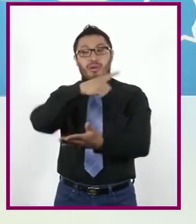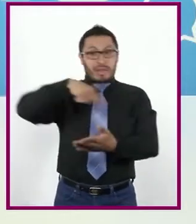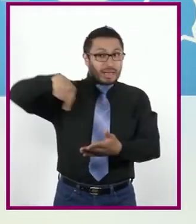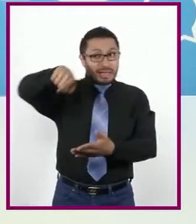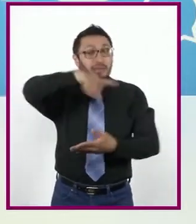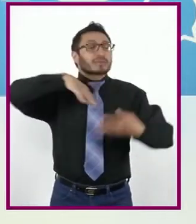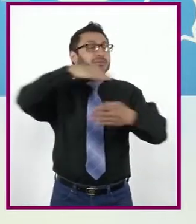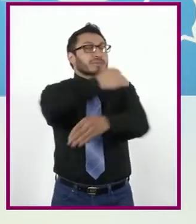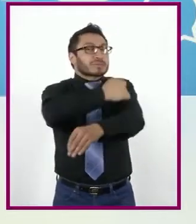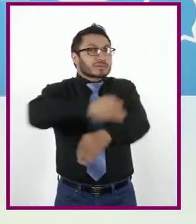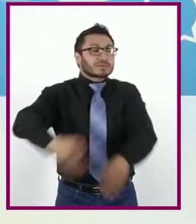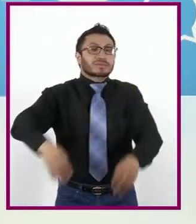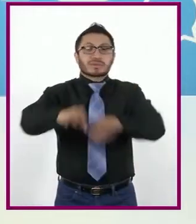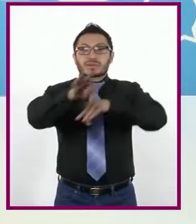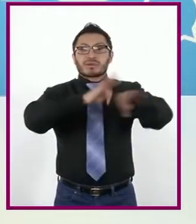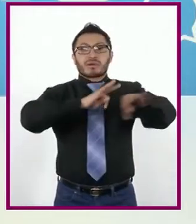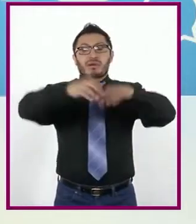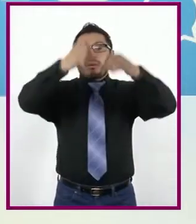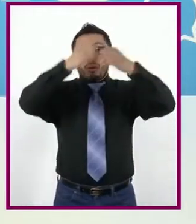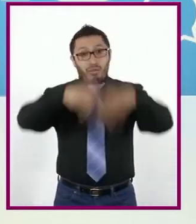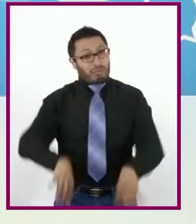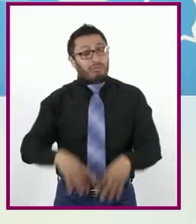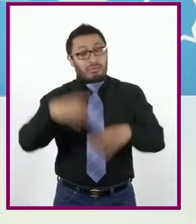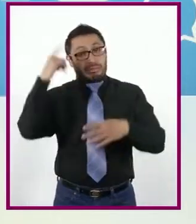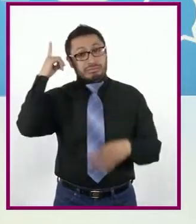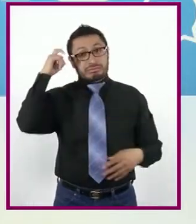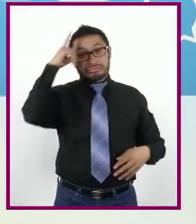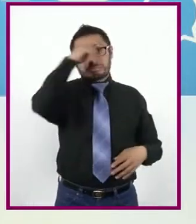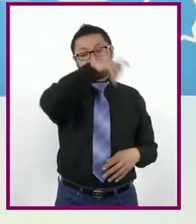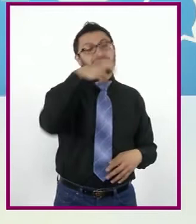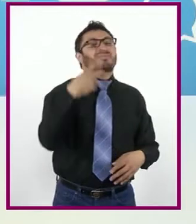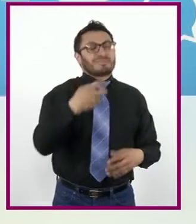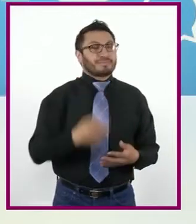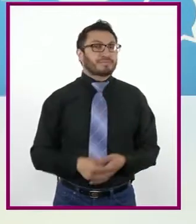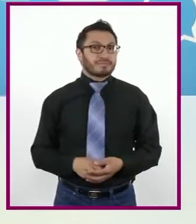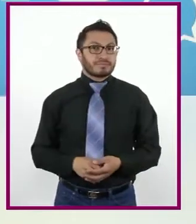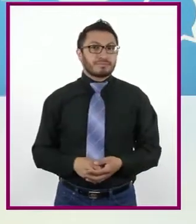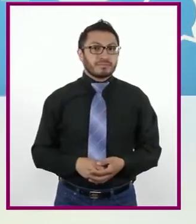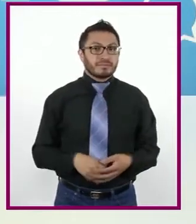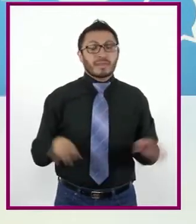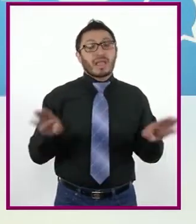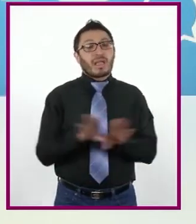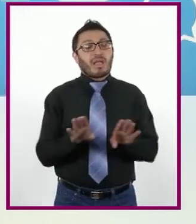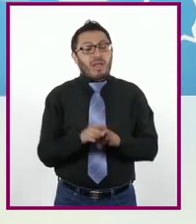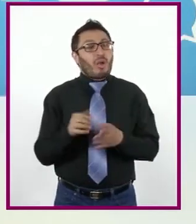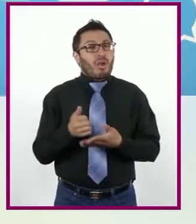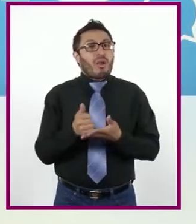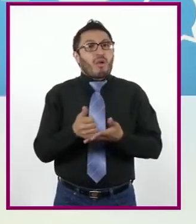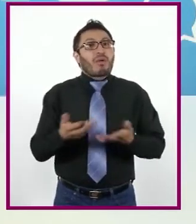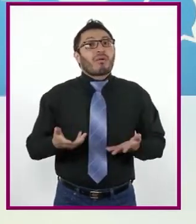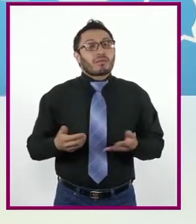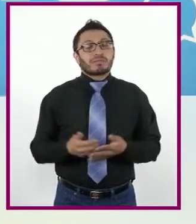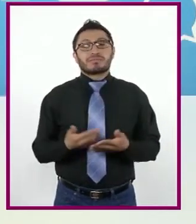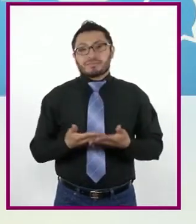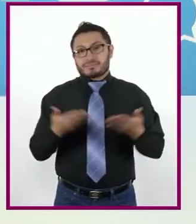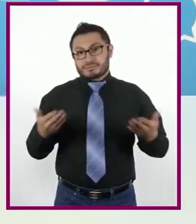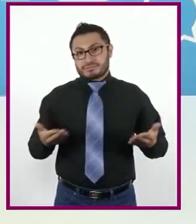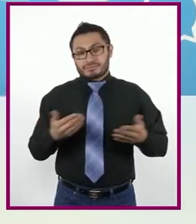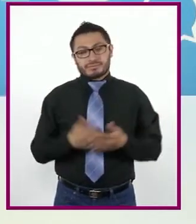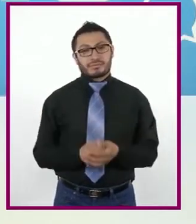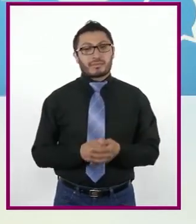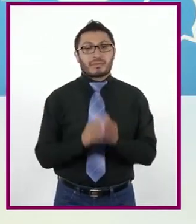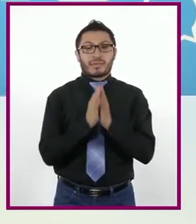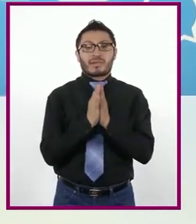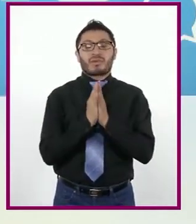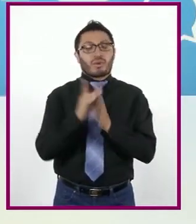todas esas familias que están atravesando por esta situación? ¿De qué manera? Ahora, les pido